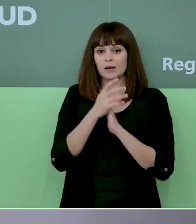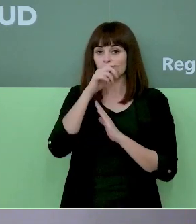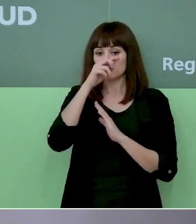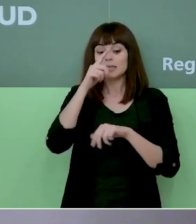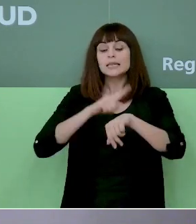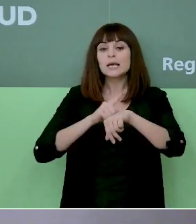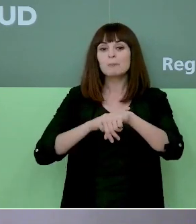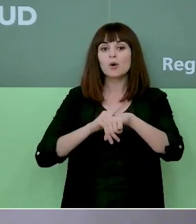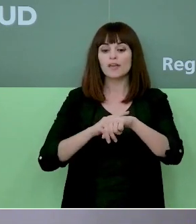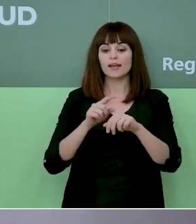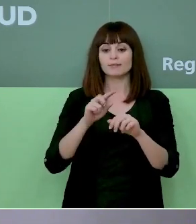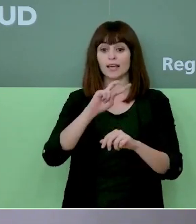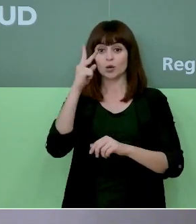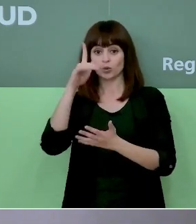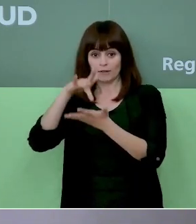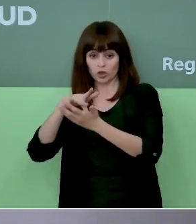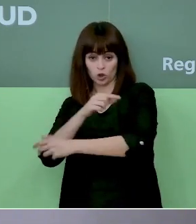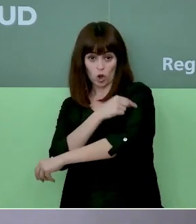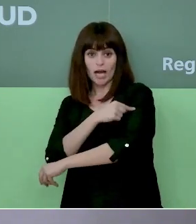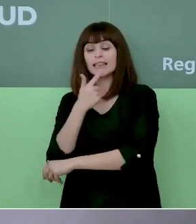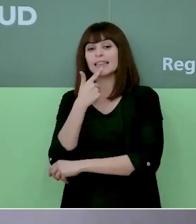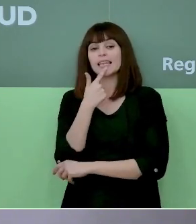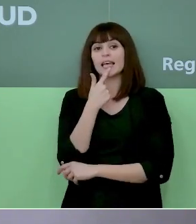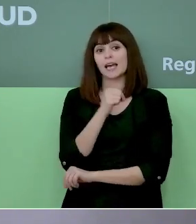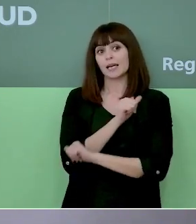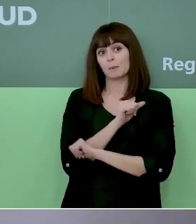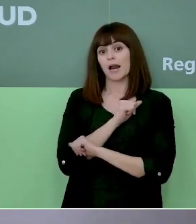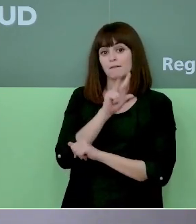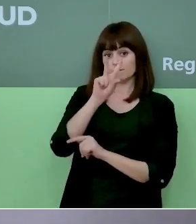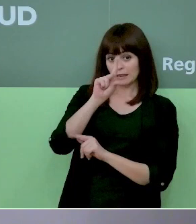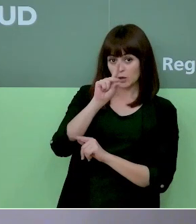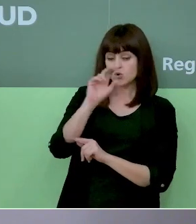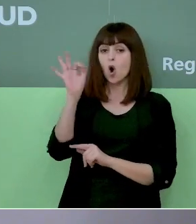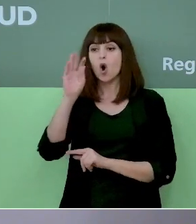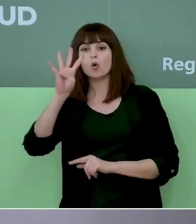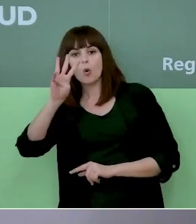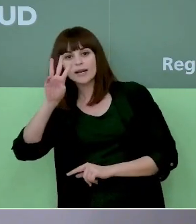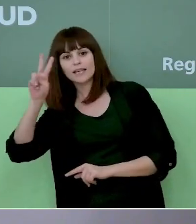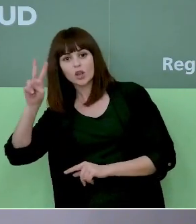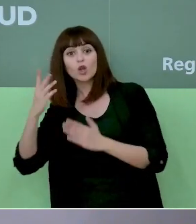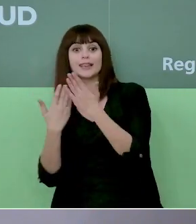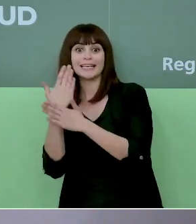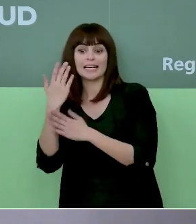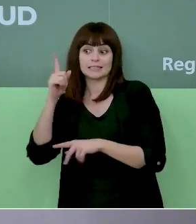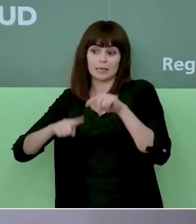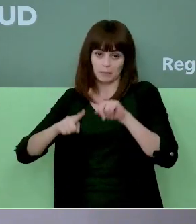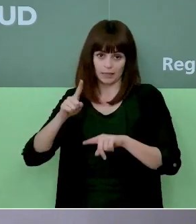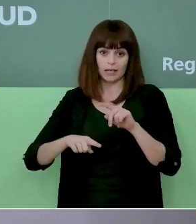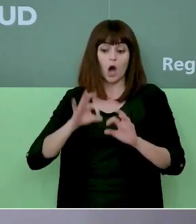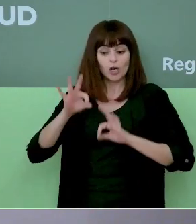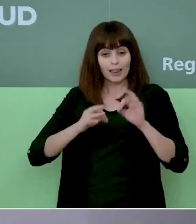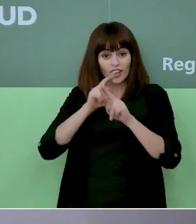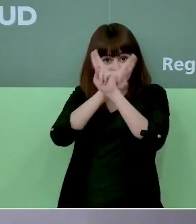administración de la segunda dosis que está entre 21 y 42 días según muchos organismos internacionales de